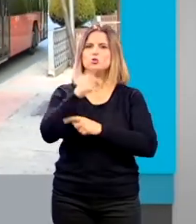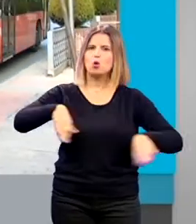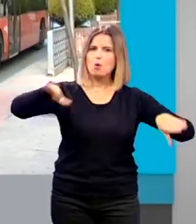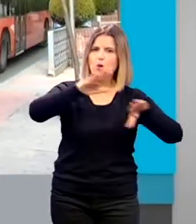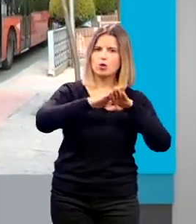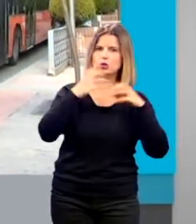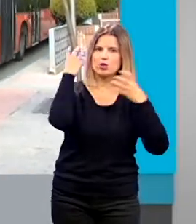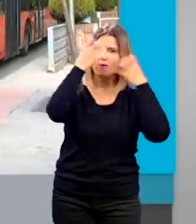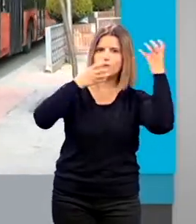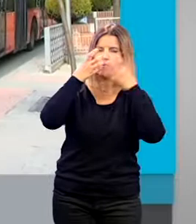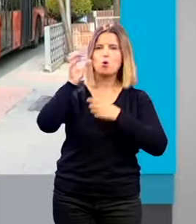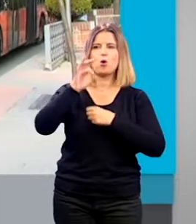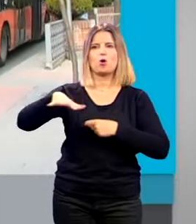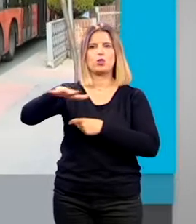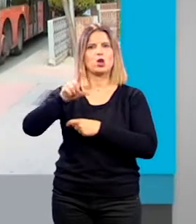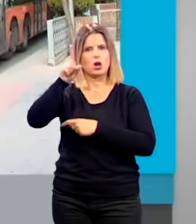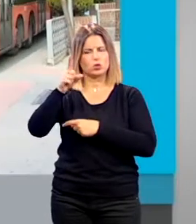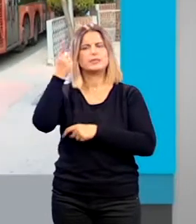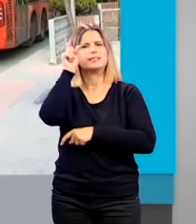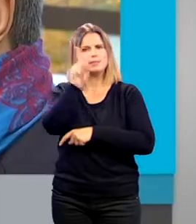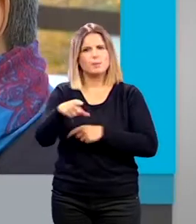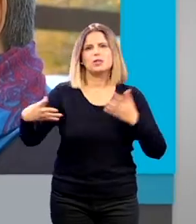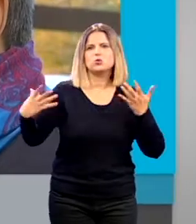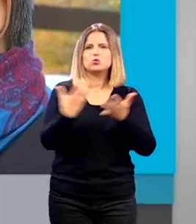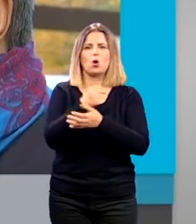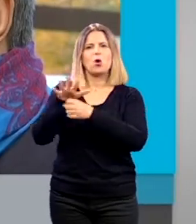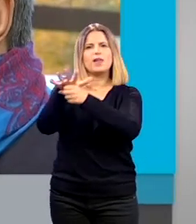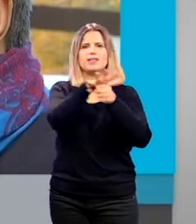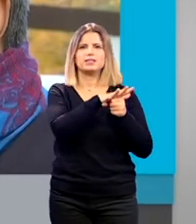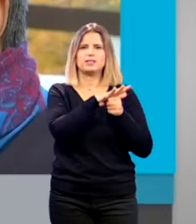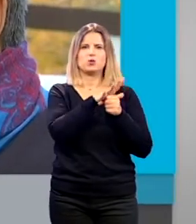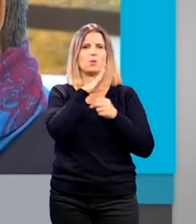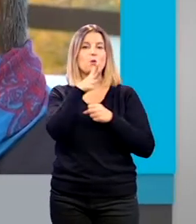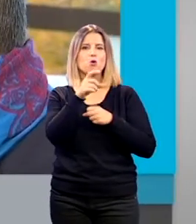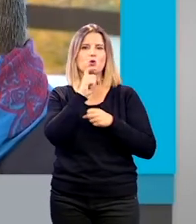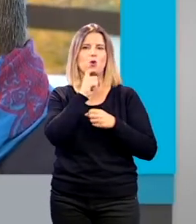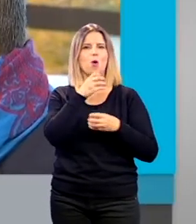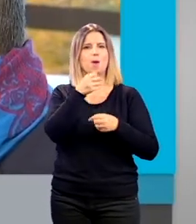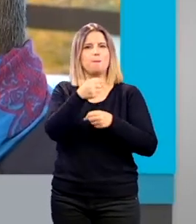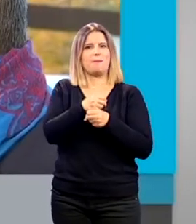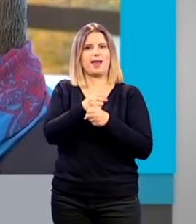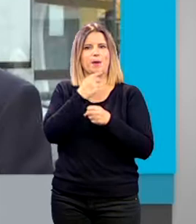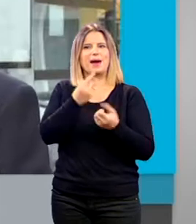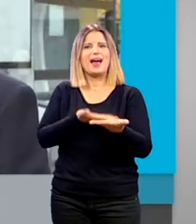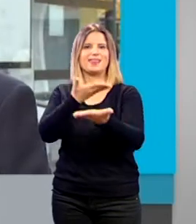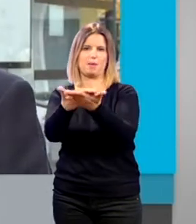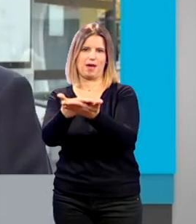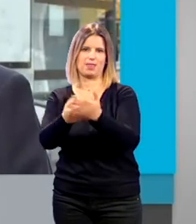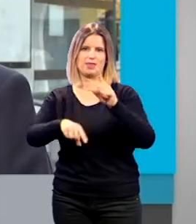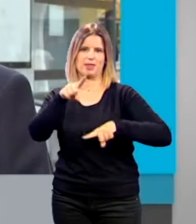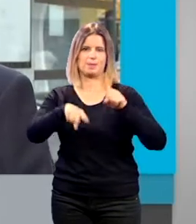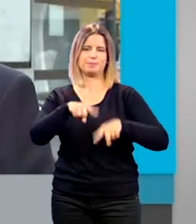búho ni en zonas del norte de la capital sino en todos para los distritos y barrios a través de las paradas a demanda Hemos creído que la